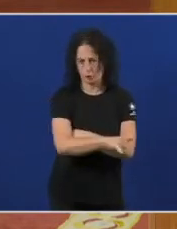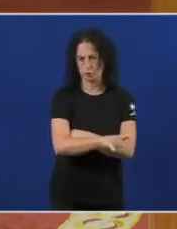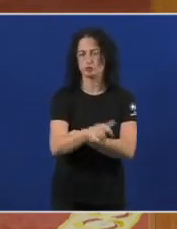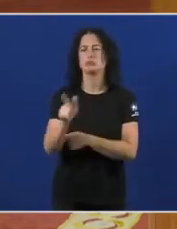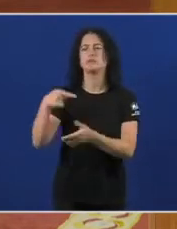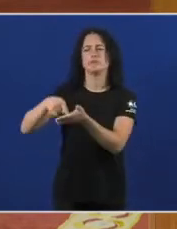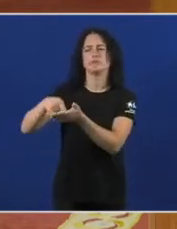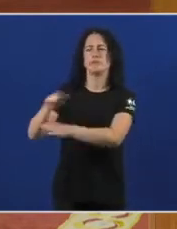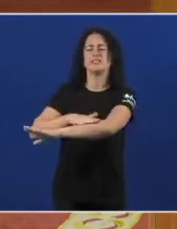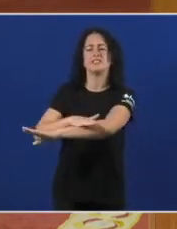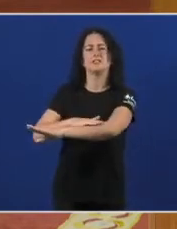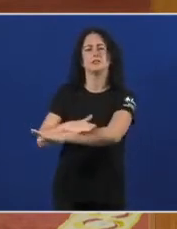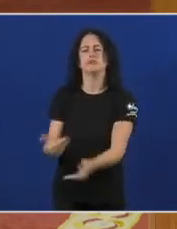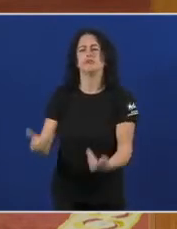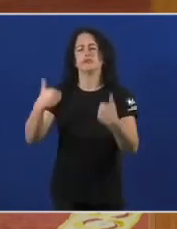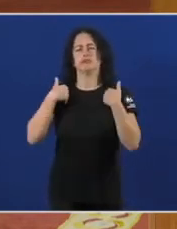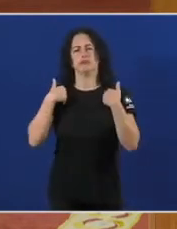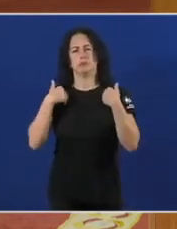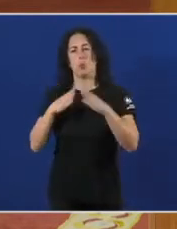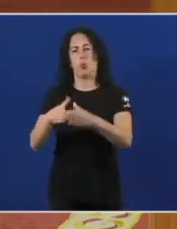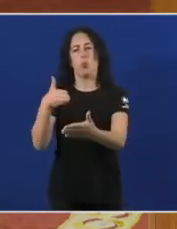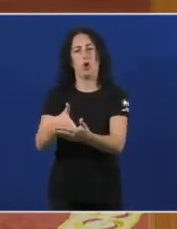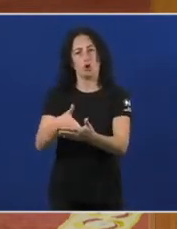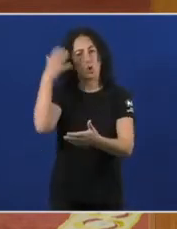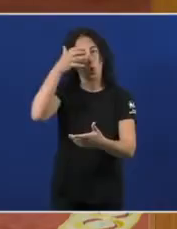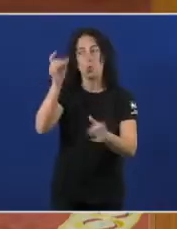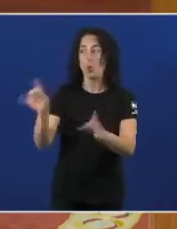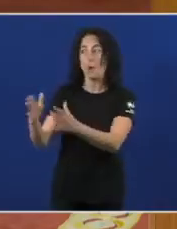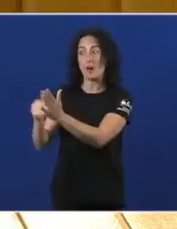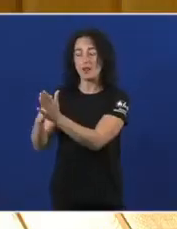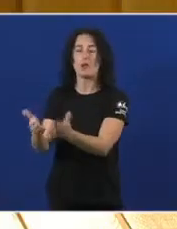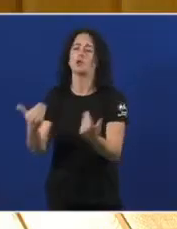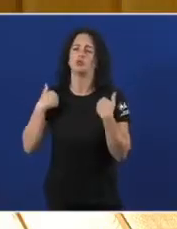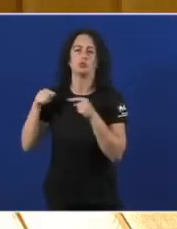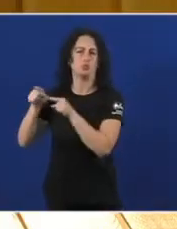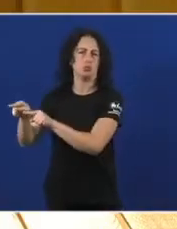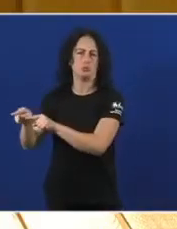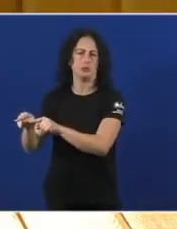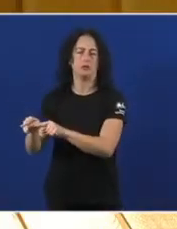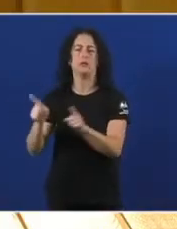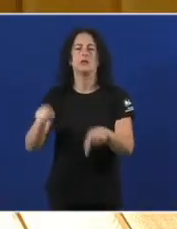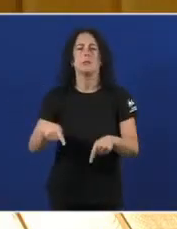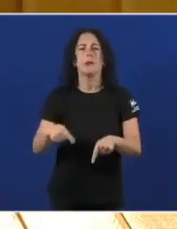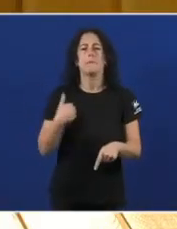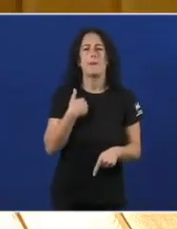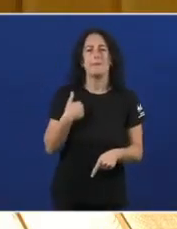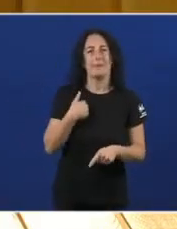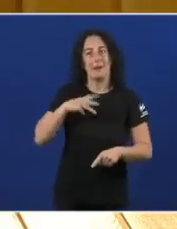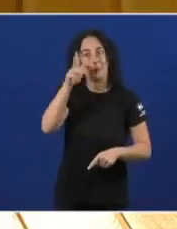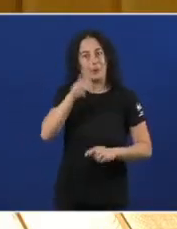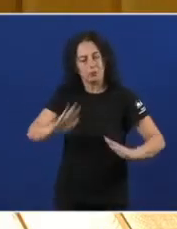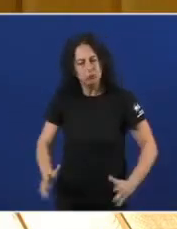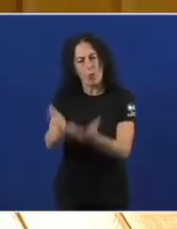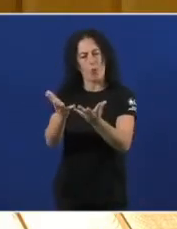O Estado Que asuma A débeda Do Porto Da Coruña Como fixo Con Valencia E impulsar O papel Do Porto De Vigo Como gran Motor